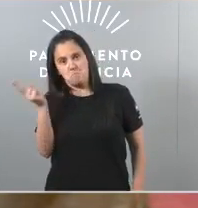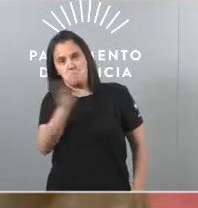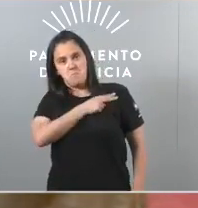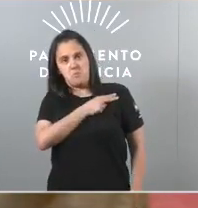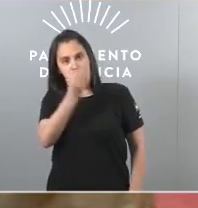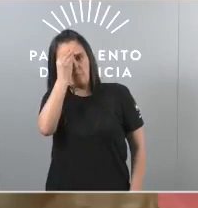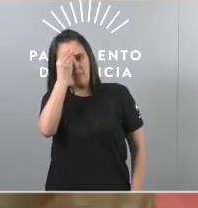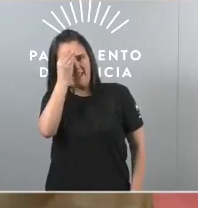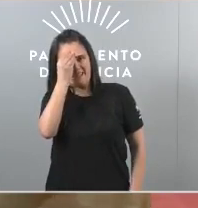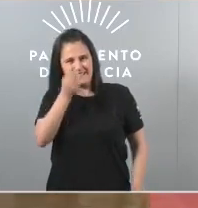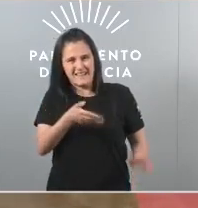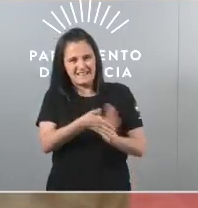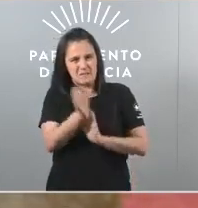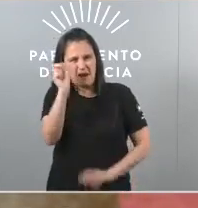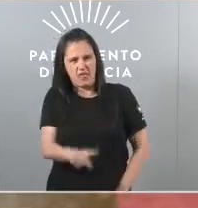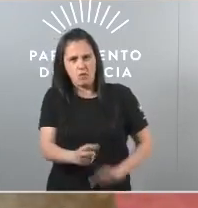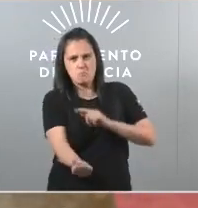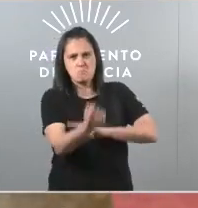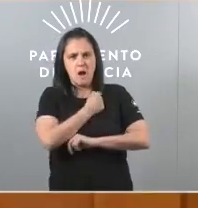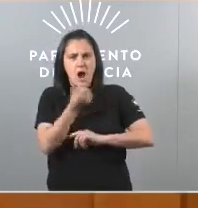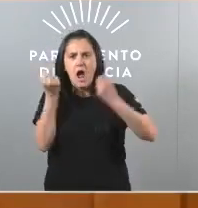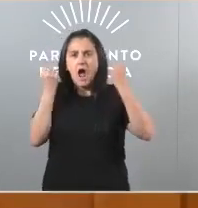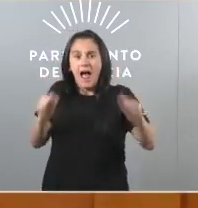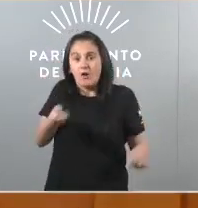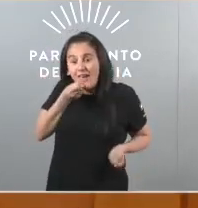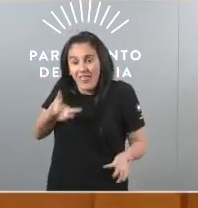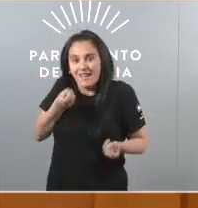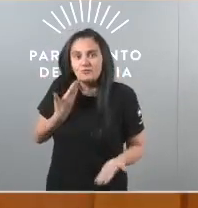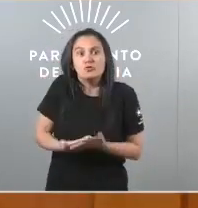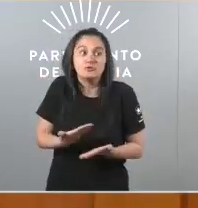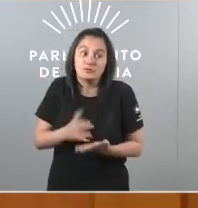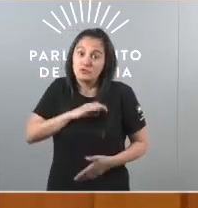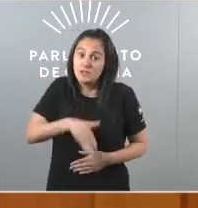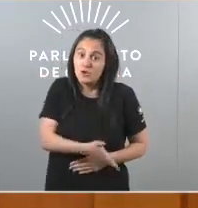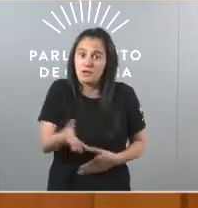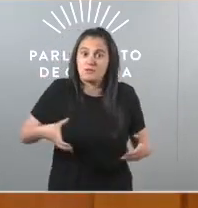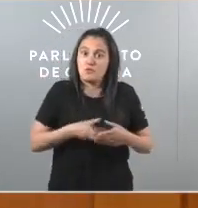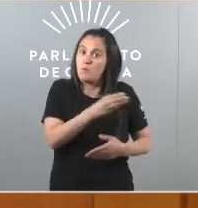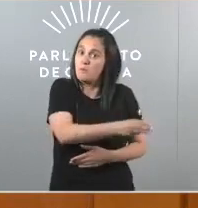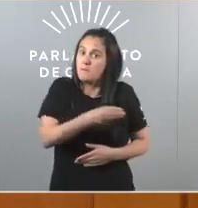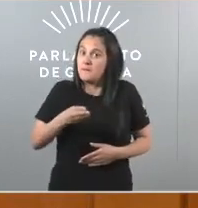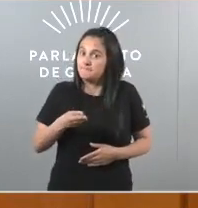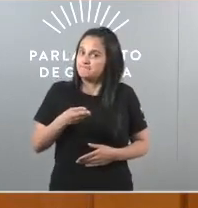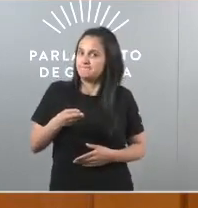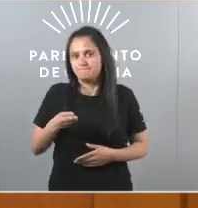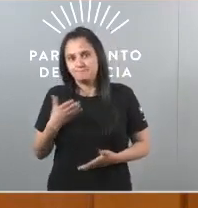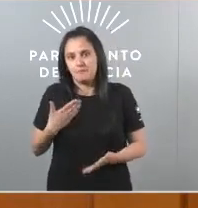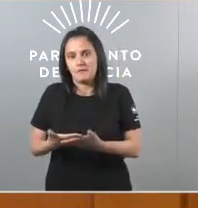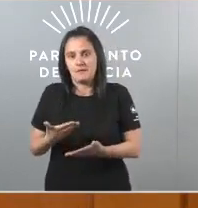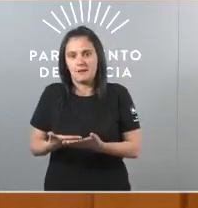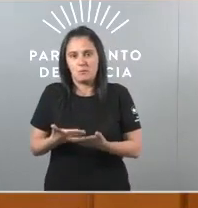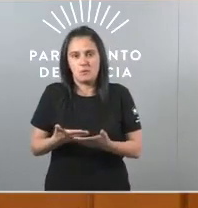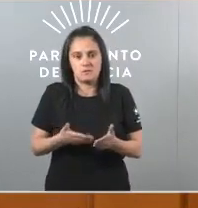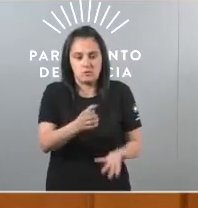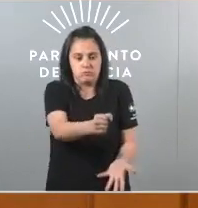pensa que sempre ten razón ainda que os datos señorías do Partido Popular demostran que nos deixan